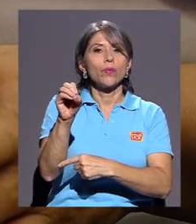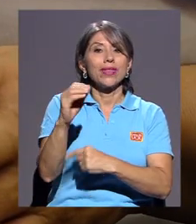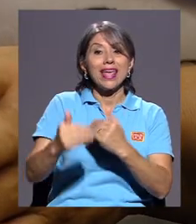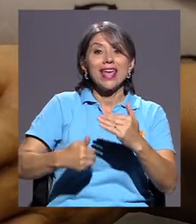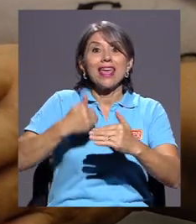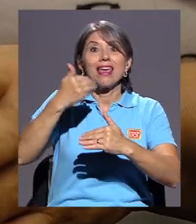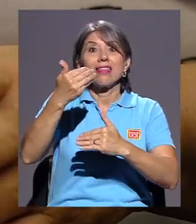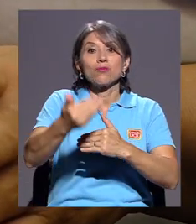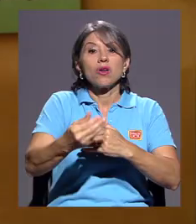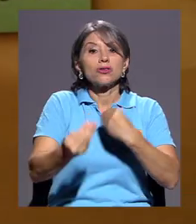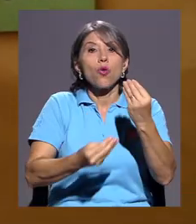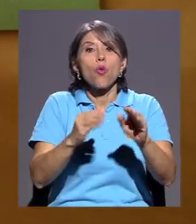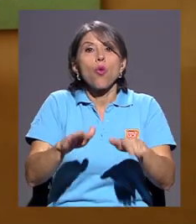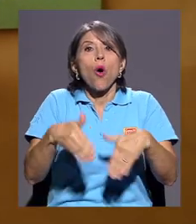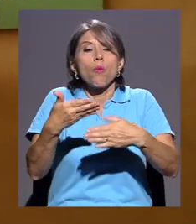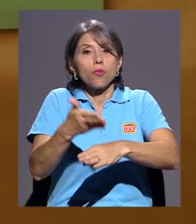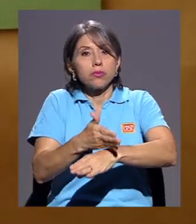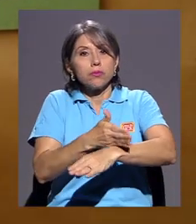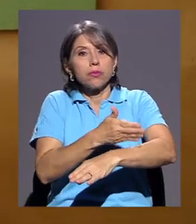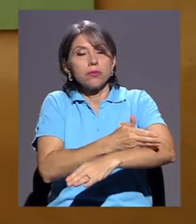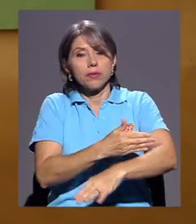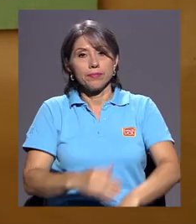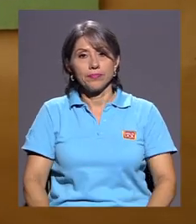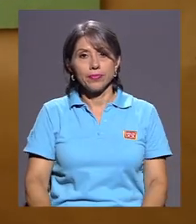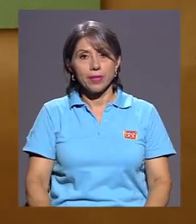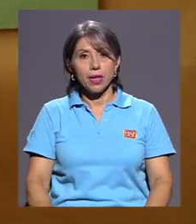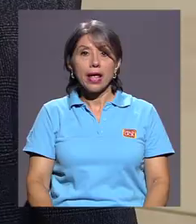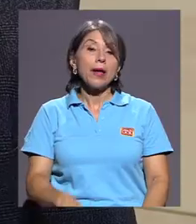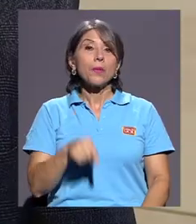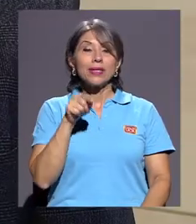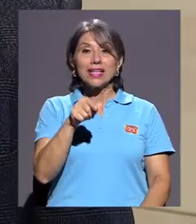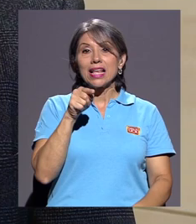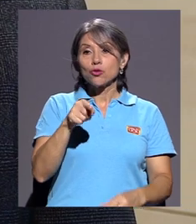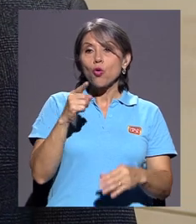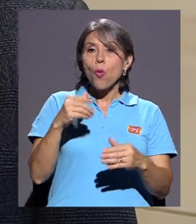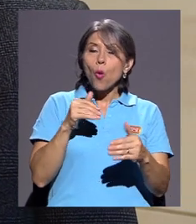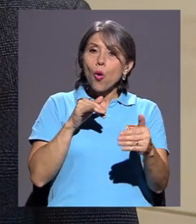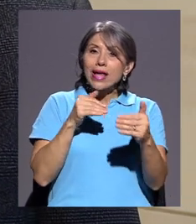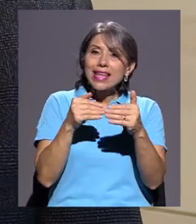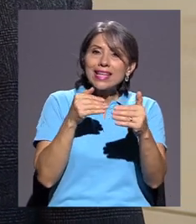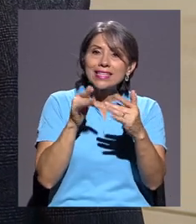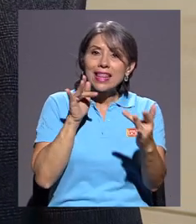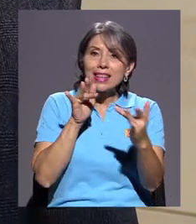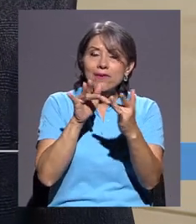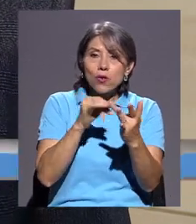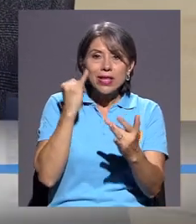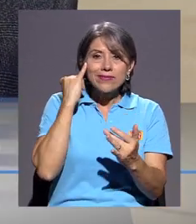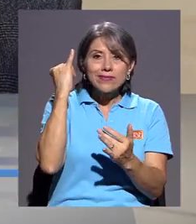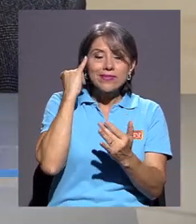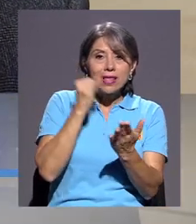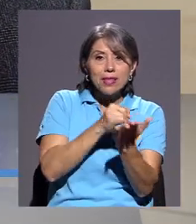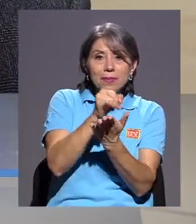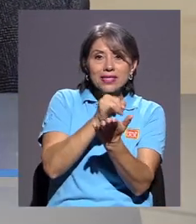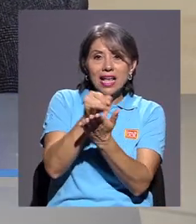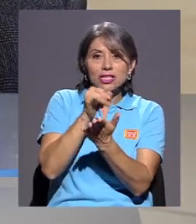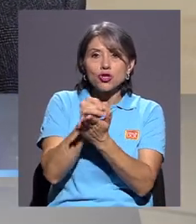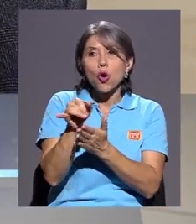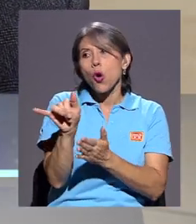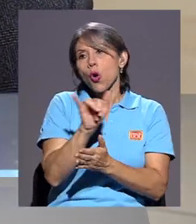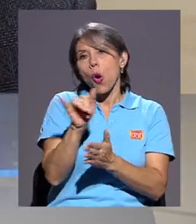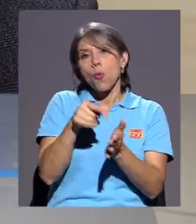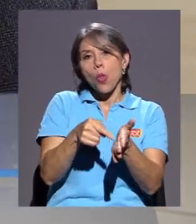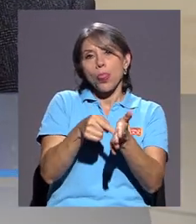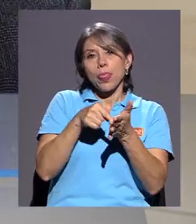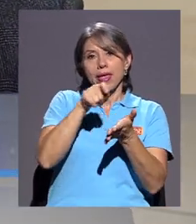posterior a un desastre como este. Es un acercamiento a iniciativas de investigación, muchas desde la modalidad de tesis